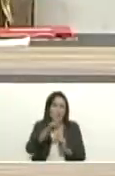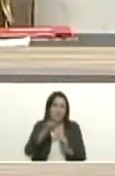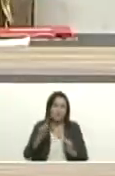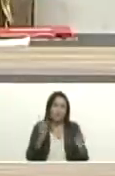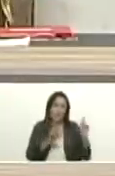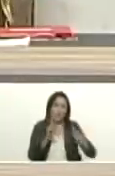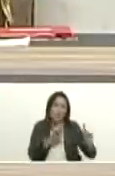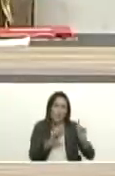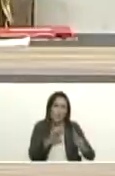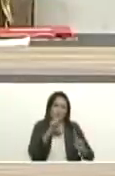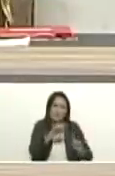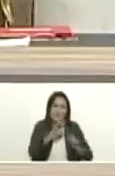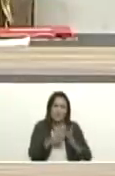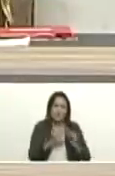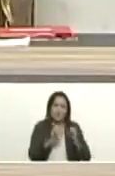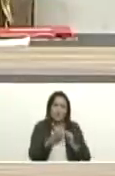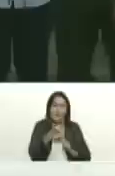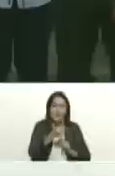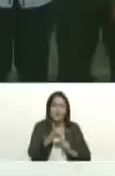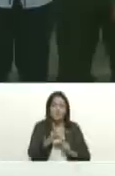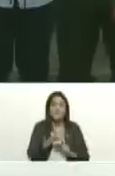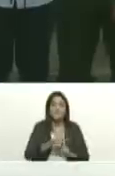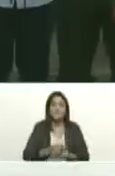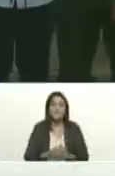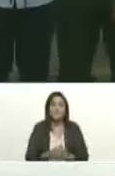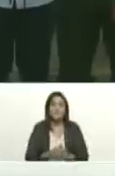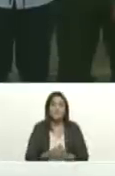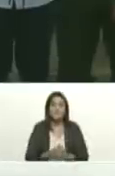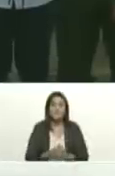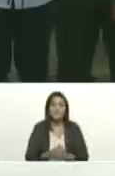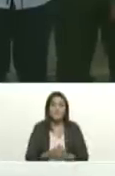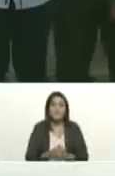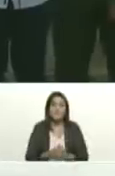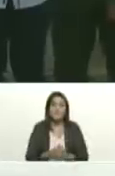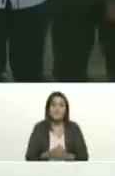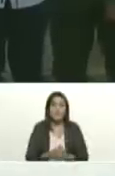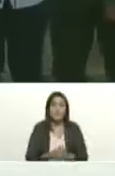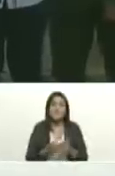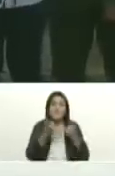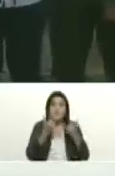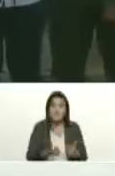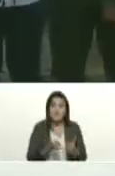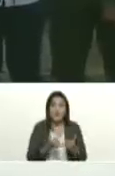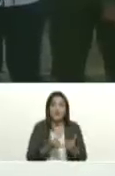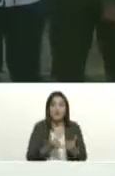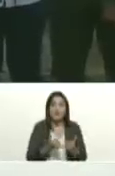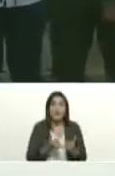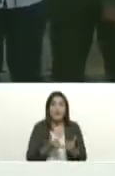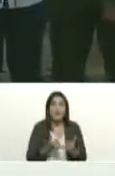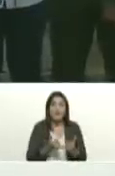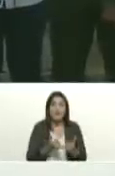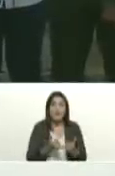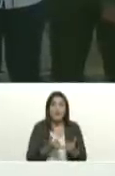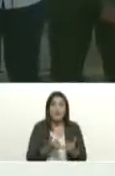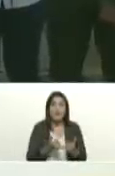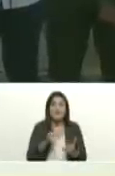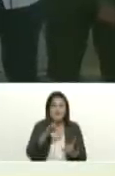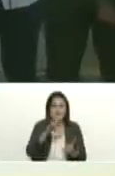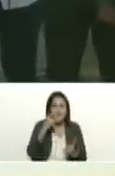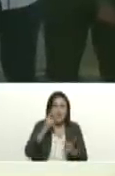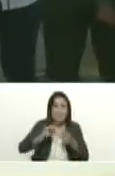porque van a proceder de manera inmediata a recibir los bienes incautados